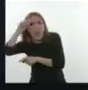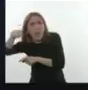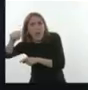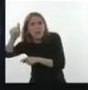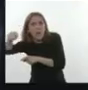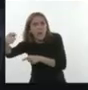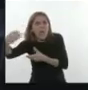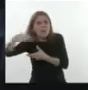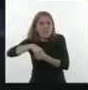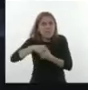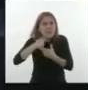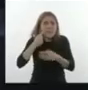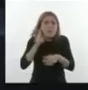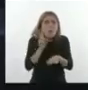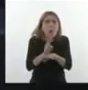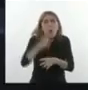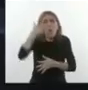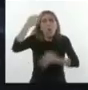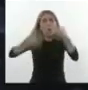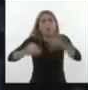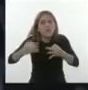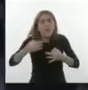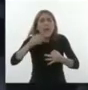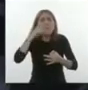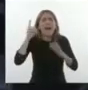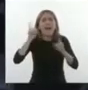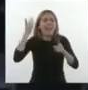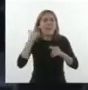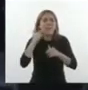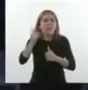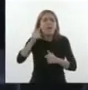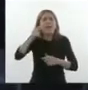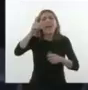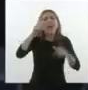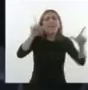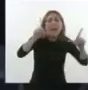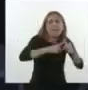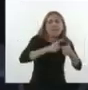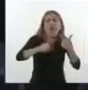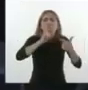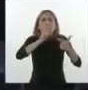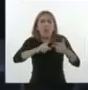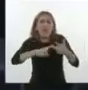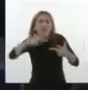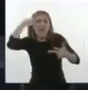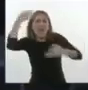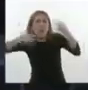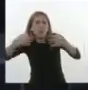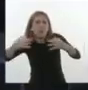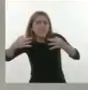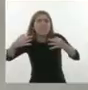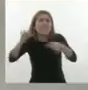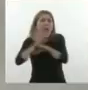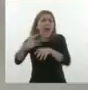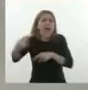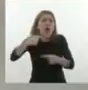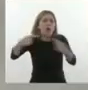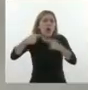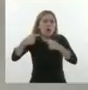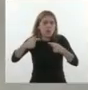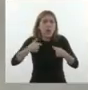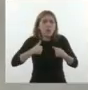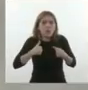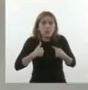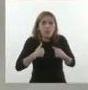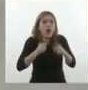Alberto, ni con la justicia, ni con los medios, ni persiguiéndonos van a impedir que cuidemos la salud y